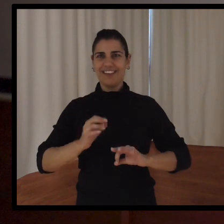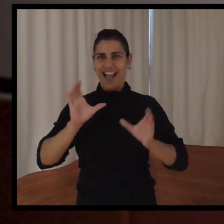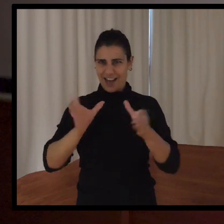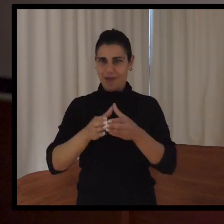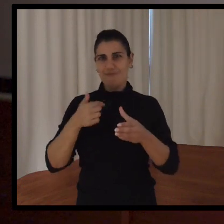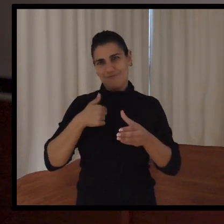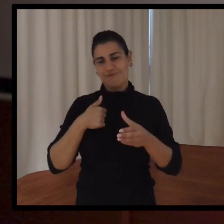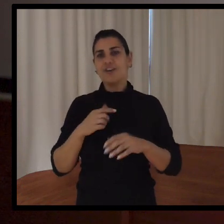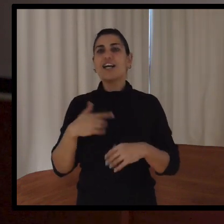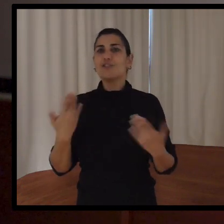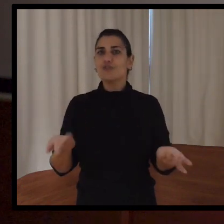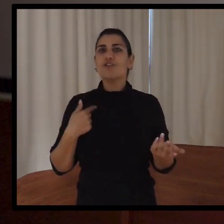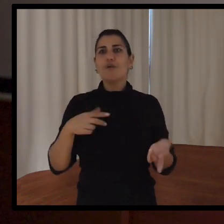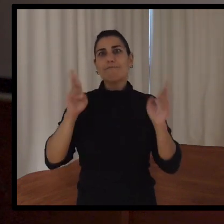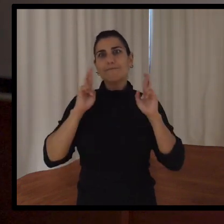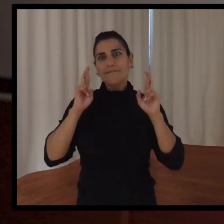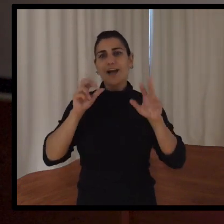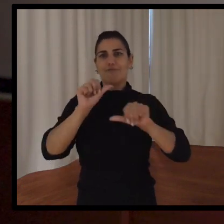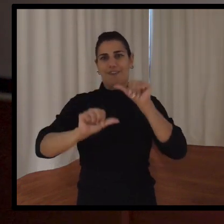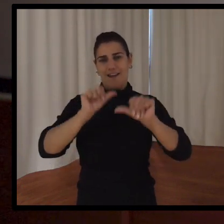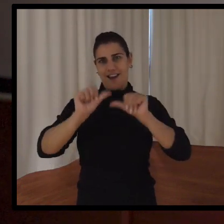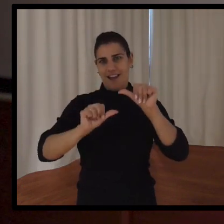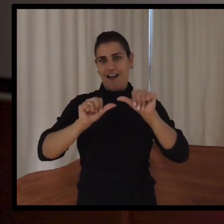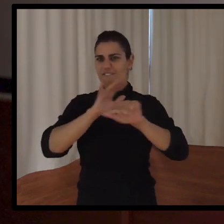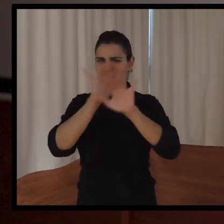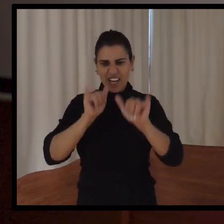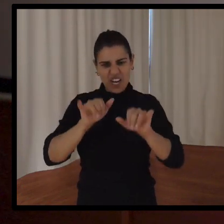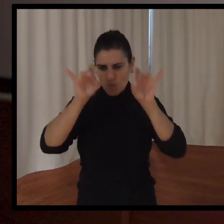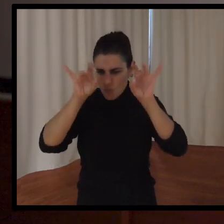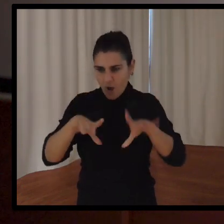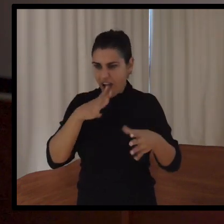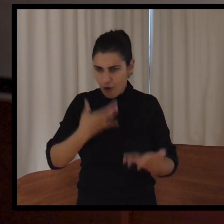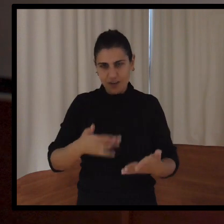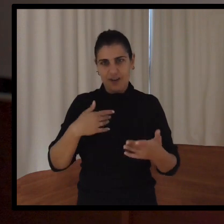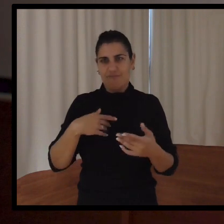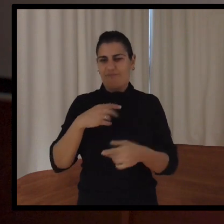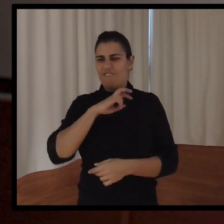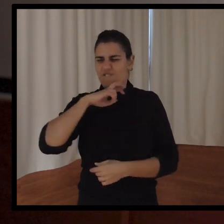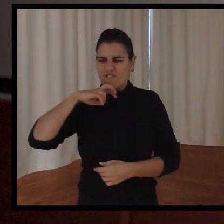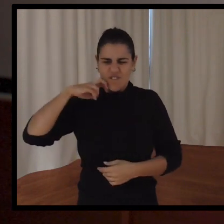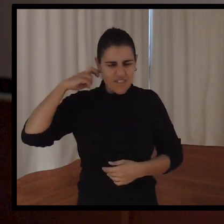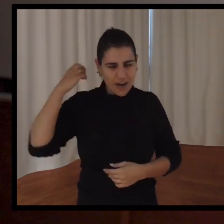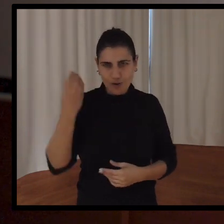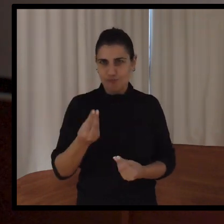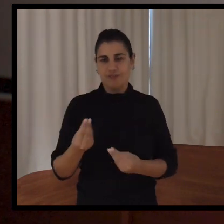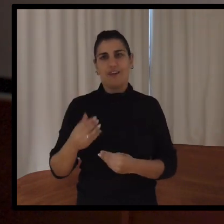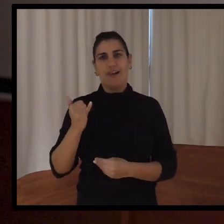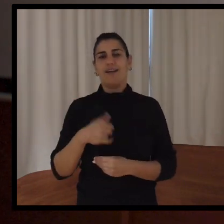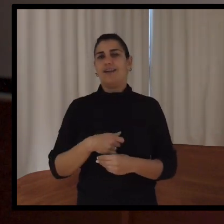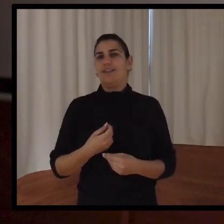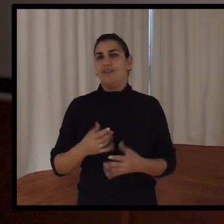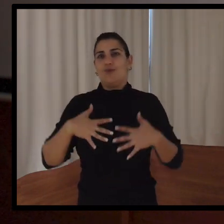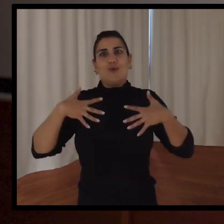Y espero que esta Liga siga siendo feliz como es, llena de valores impresionantes, maravillosos.